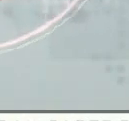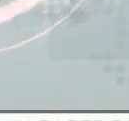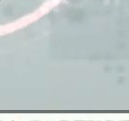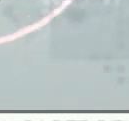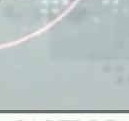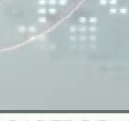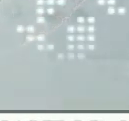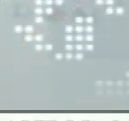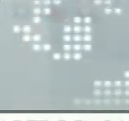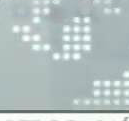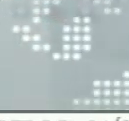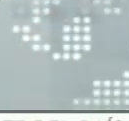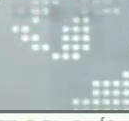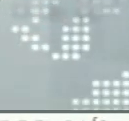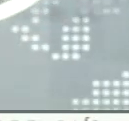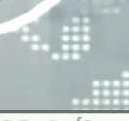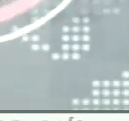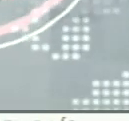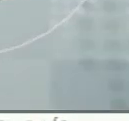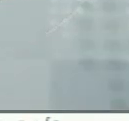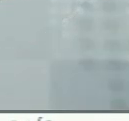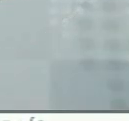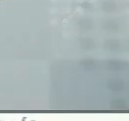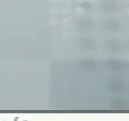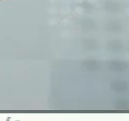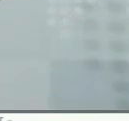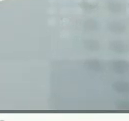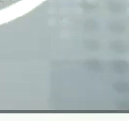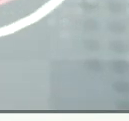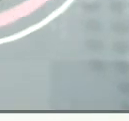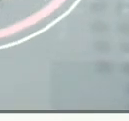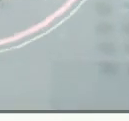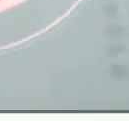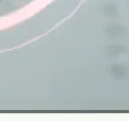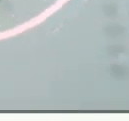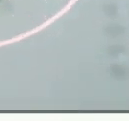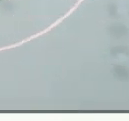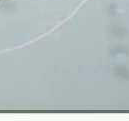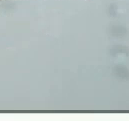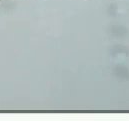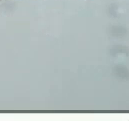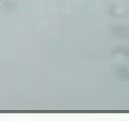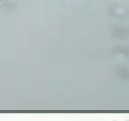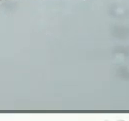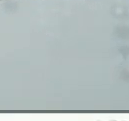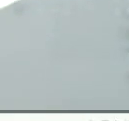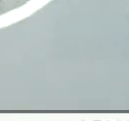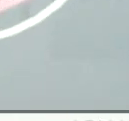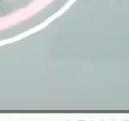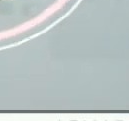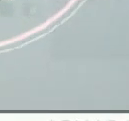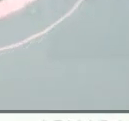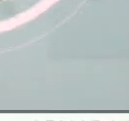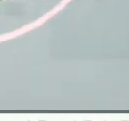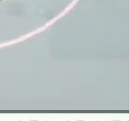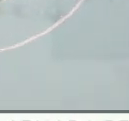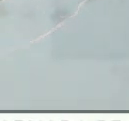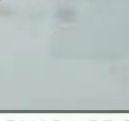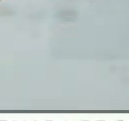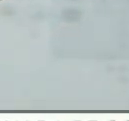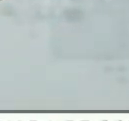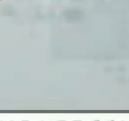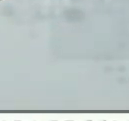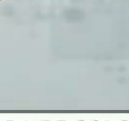Buenos días Julio, un placer estar nuevamente con ustedes. El placer es nuestro. Ministro, comienzo por la tragedia del mundo. ¿Qué números están